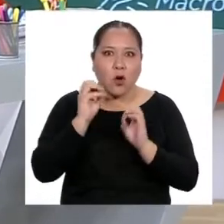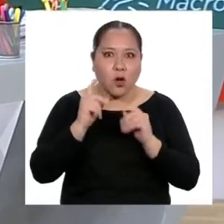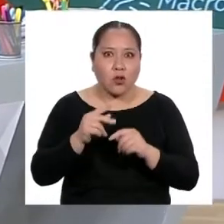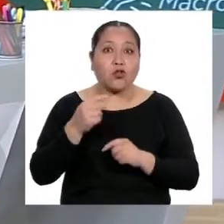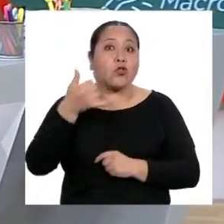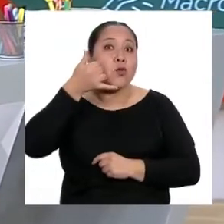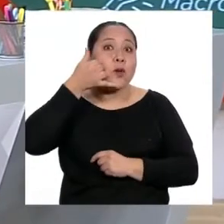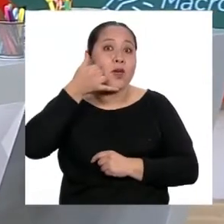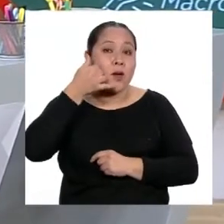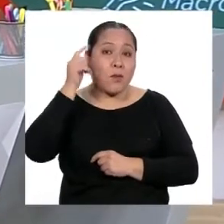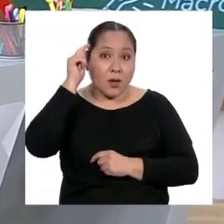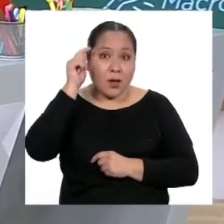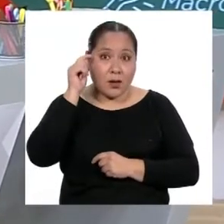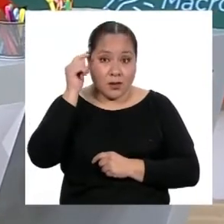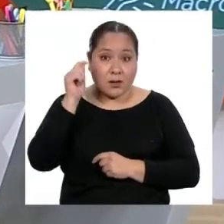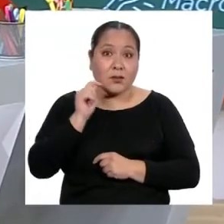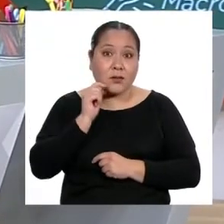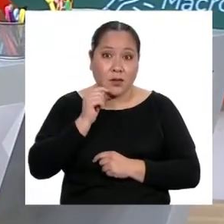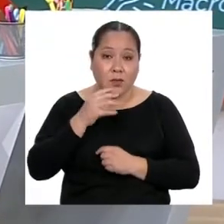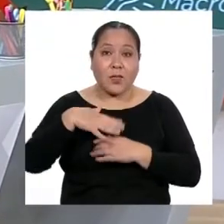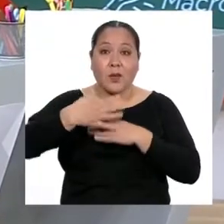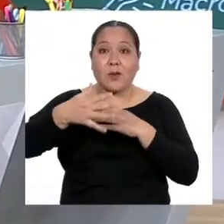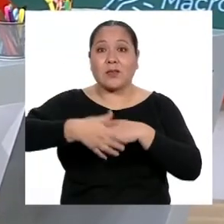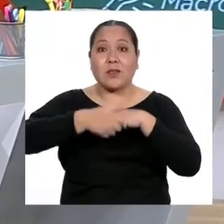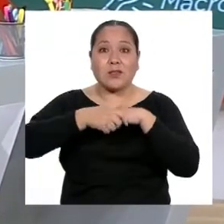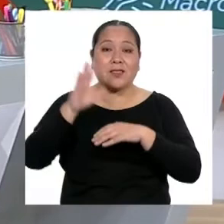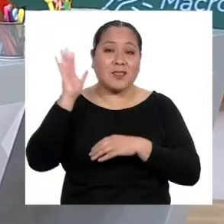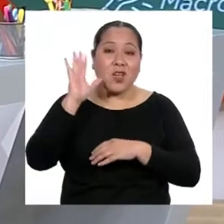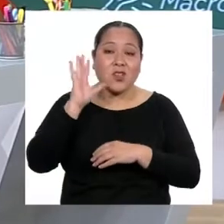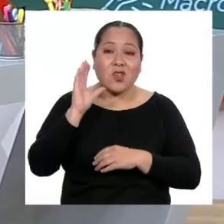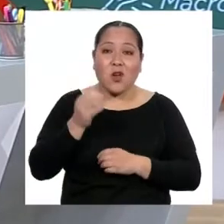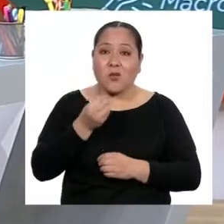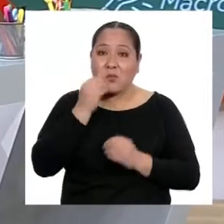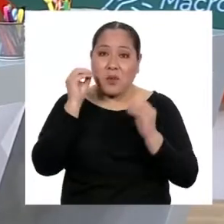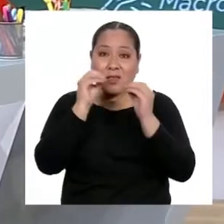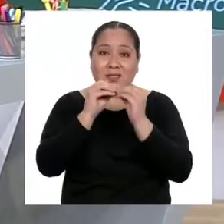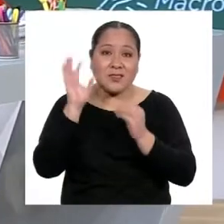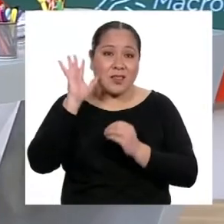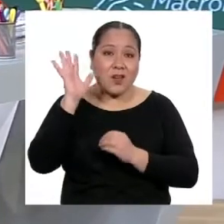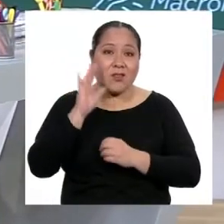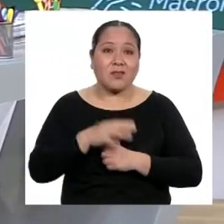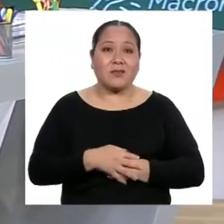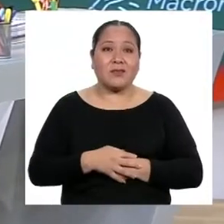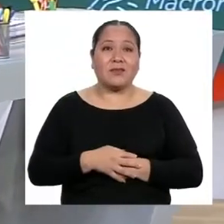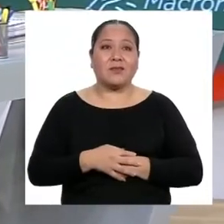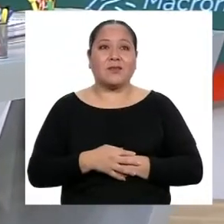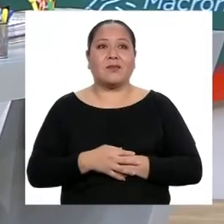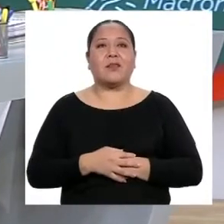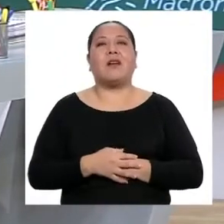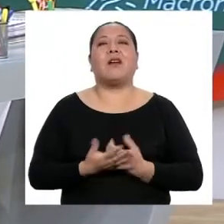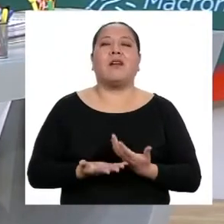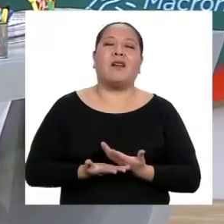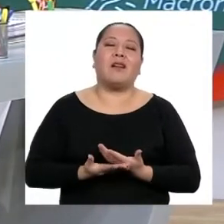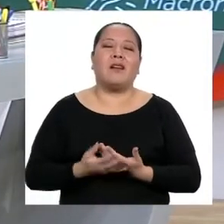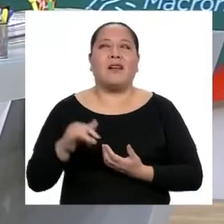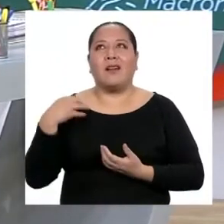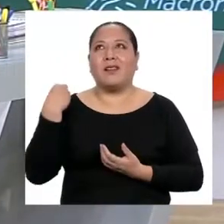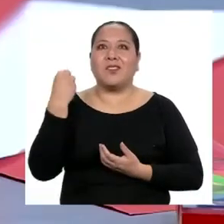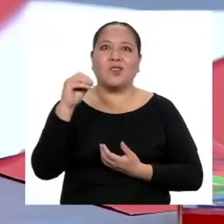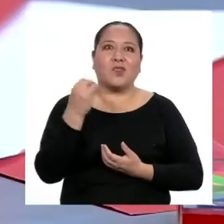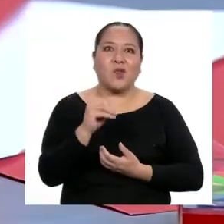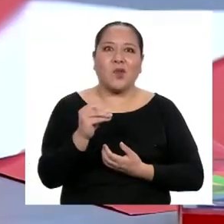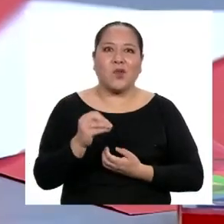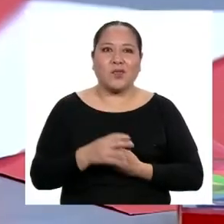llamo para saludarlos, ¿sí? Ok, un beso. ¡Chao, chao! ¡Ay, la adolescencia!